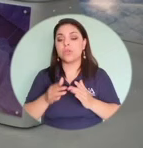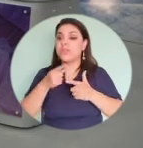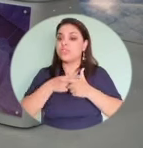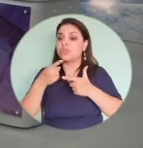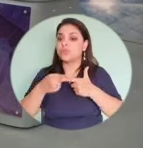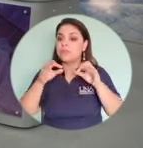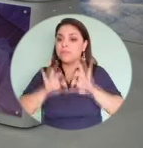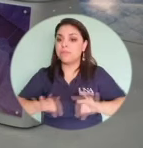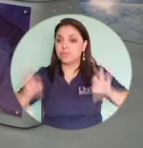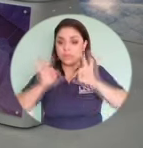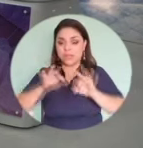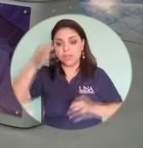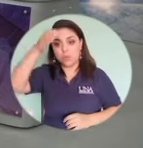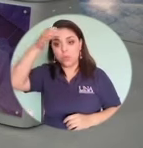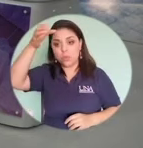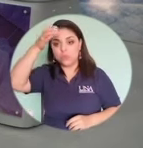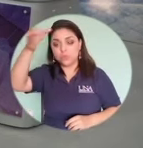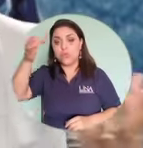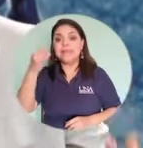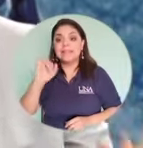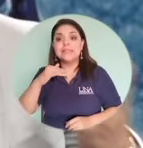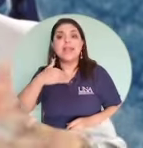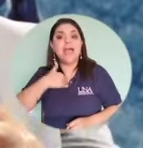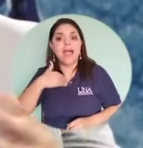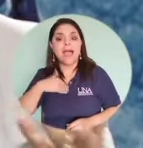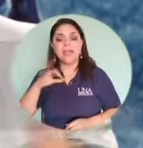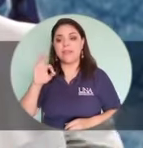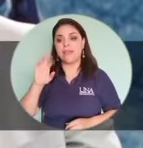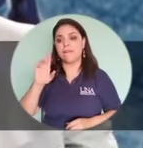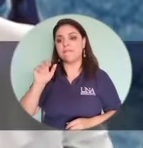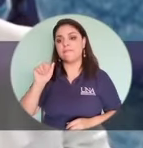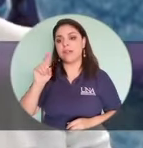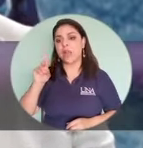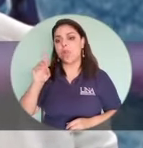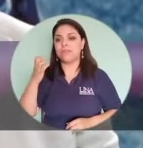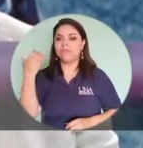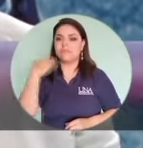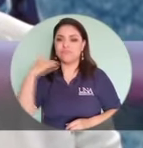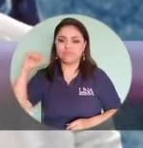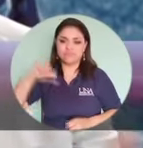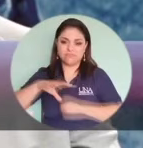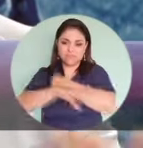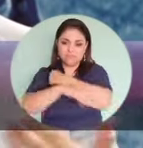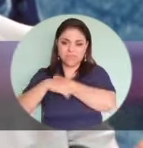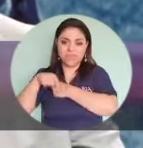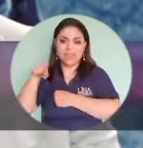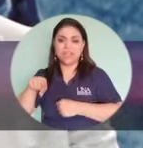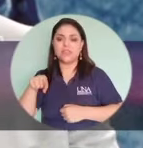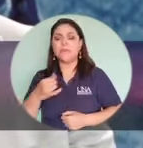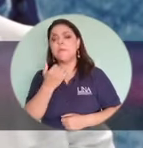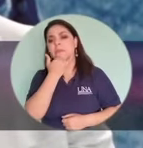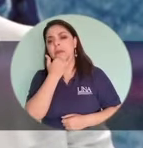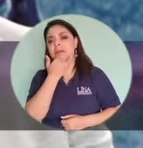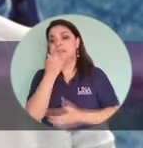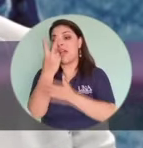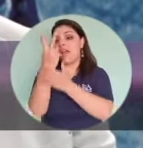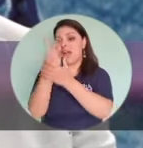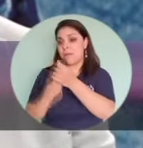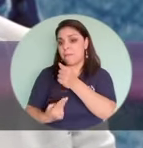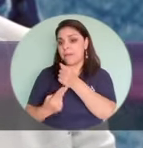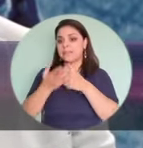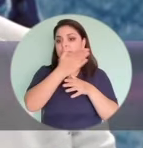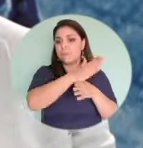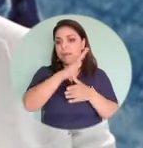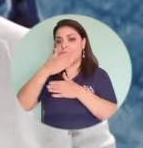que cuando existe algún tipo de fraude, entramos en un tema de conflicto donde ambas partes van a